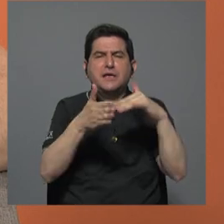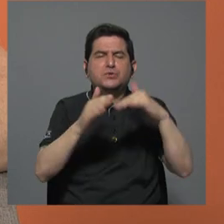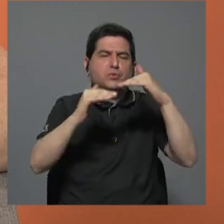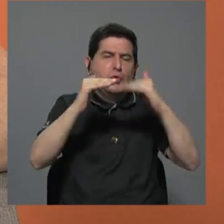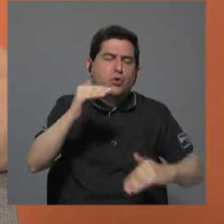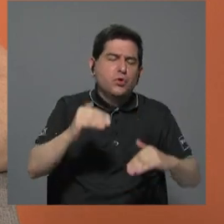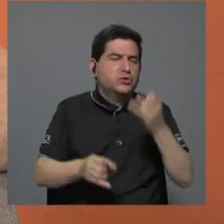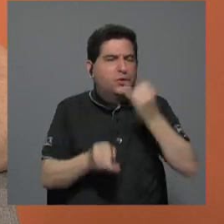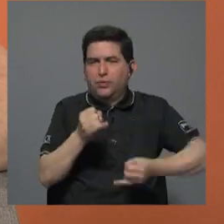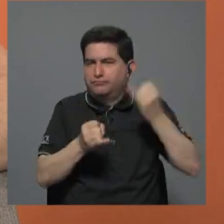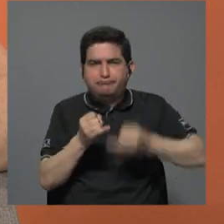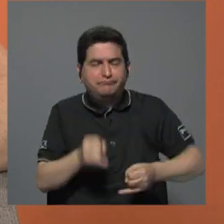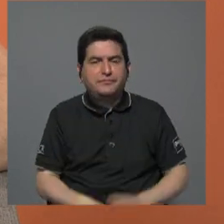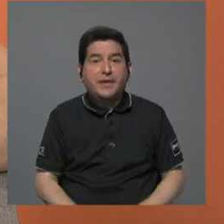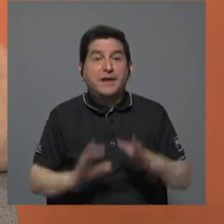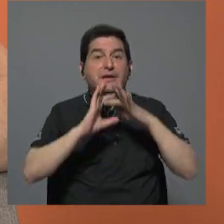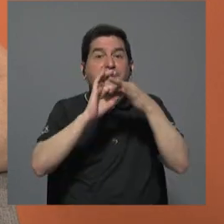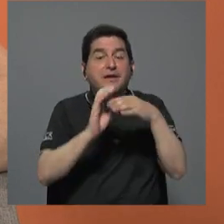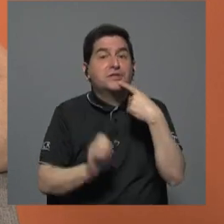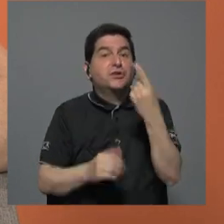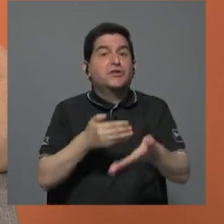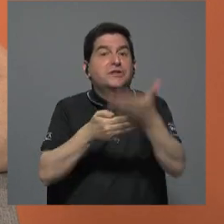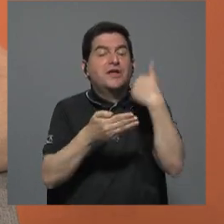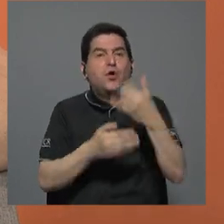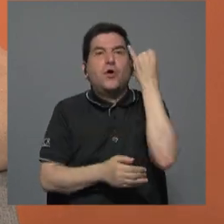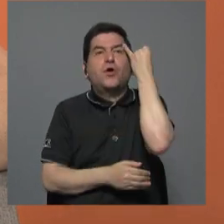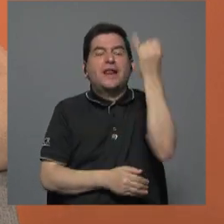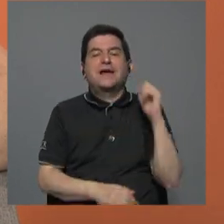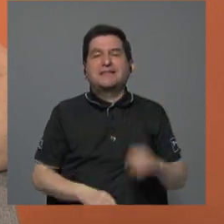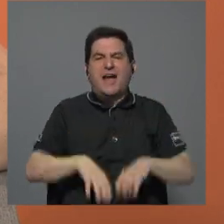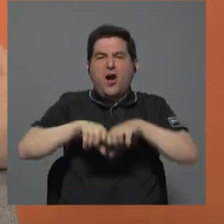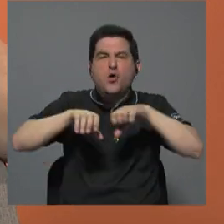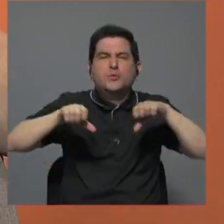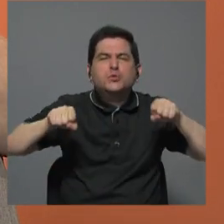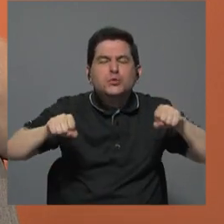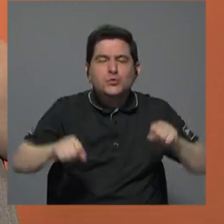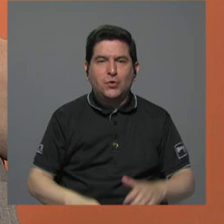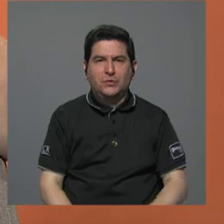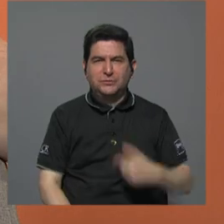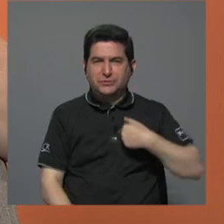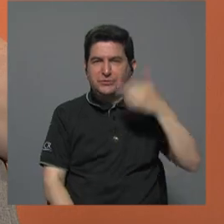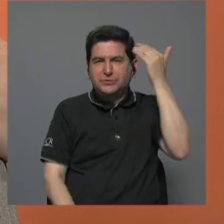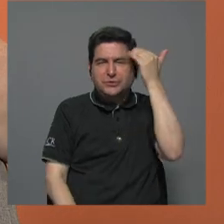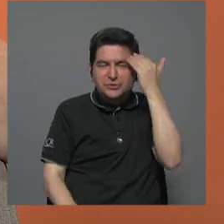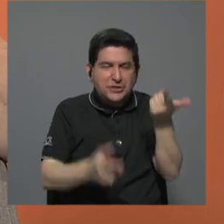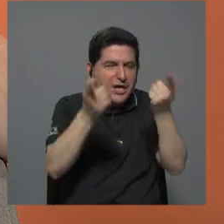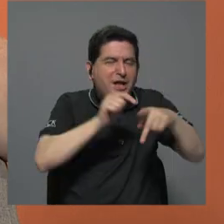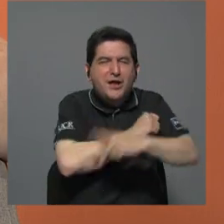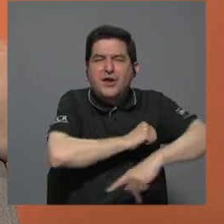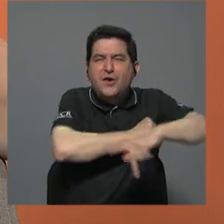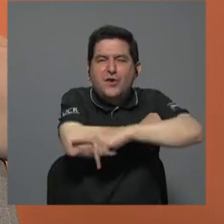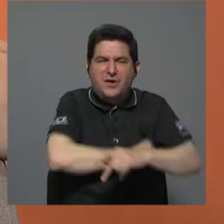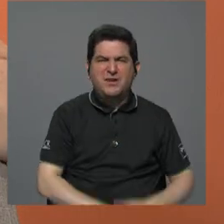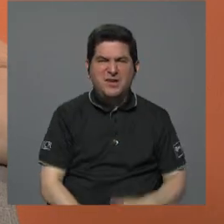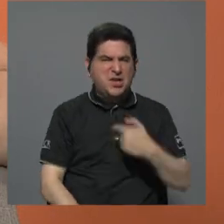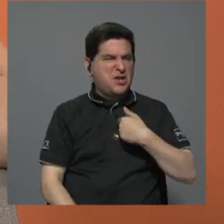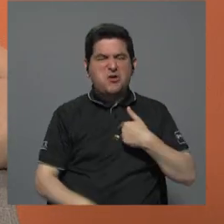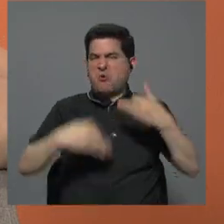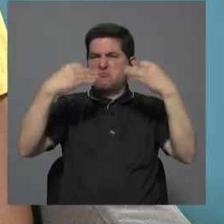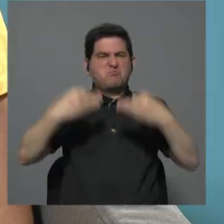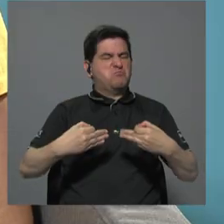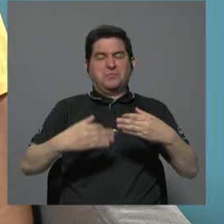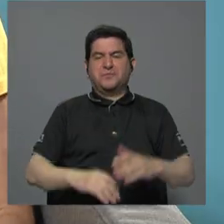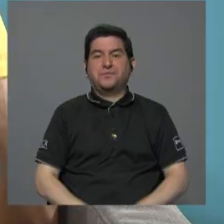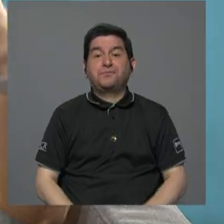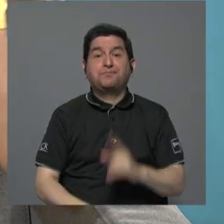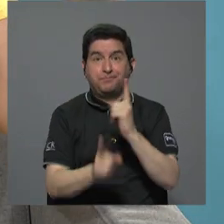inconclusa, y esto se relaciona, como usted lo dice, con la idea de la corrupción. Tengo muy presente lo que está pasando en el país y por eso no me he decidido a votar. Me